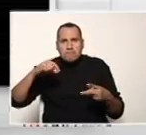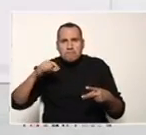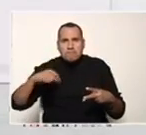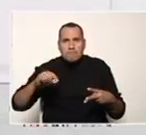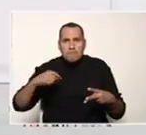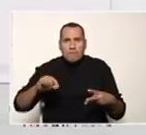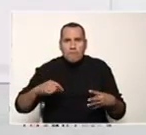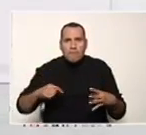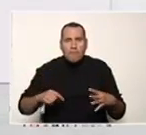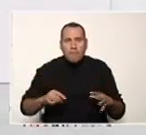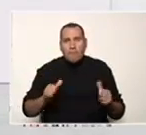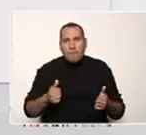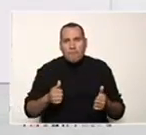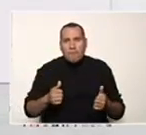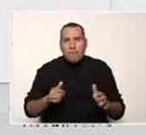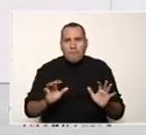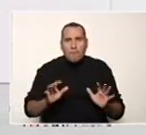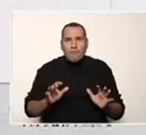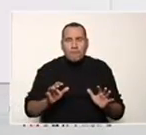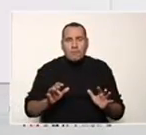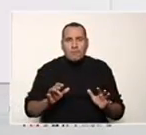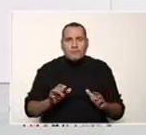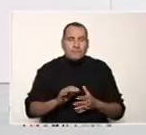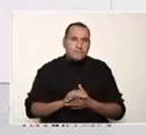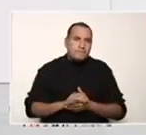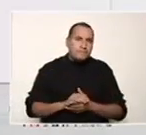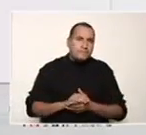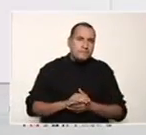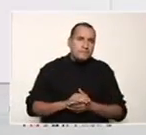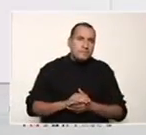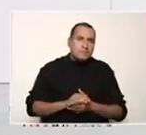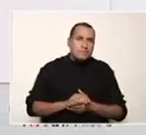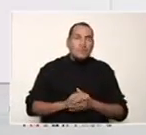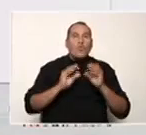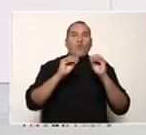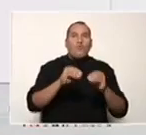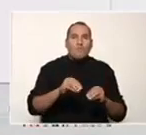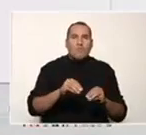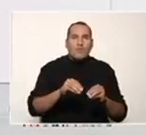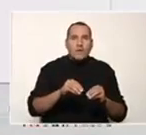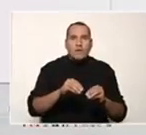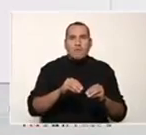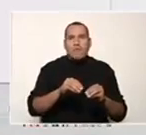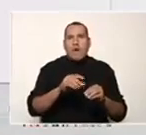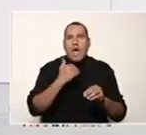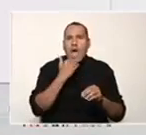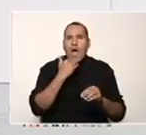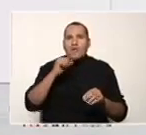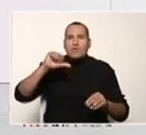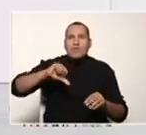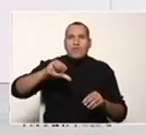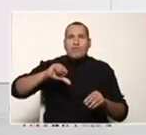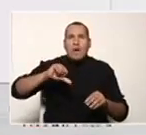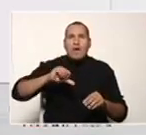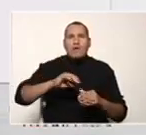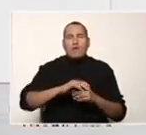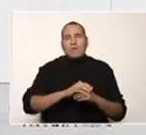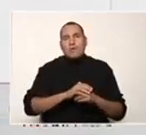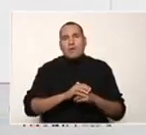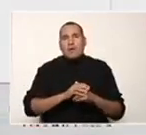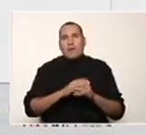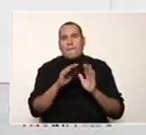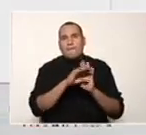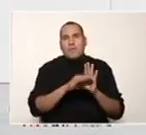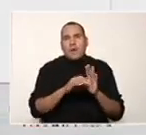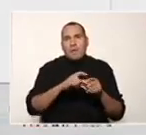Ahora bien, observamos que cuando colocamos una opción no válida, simplemente el programa se sale,